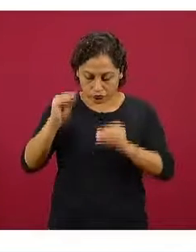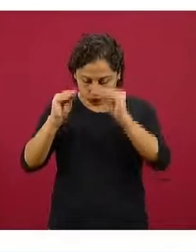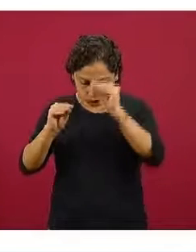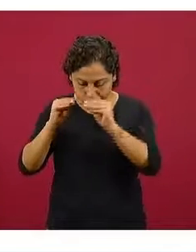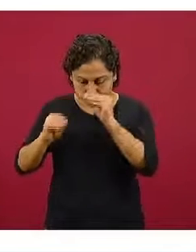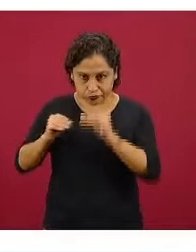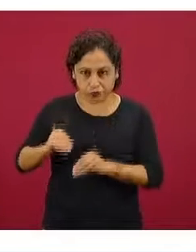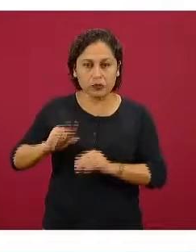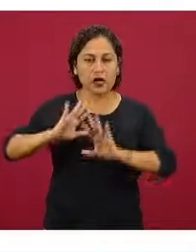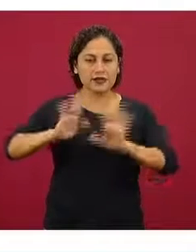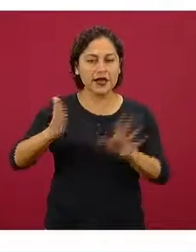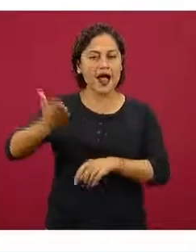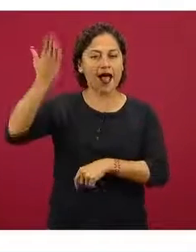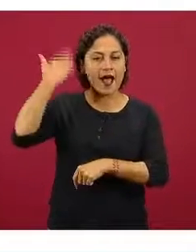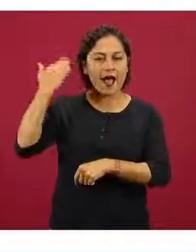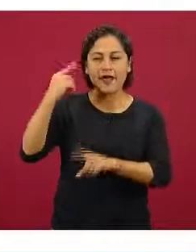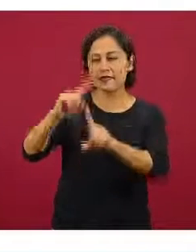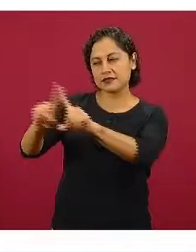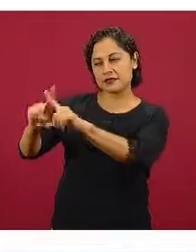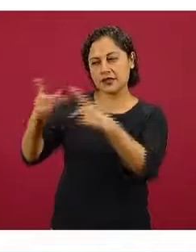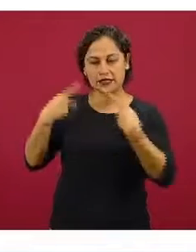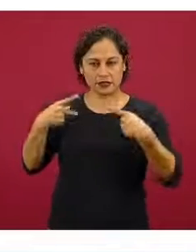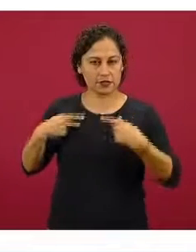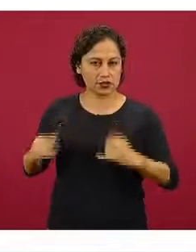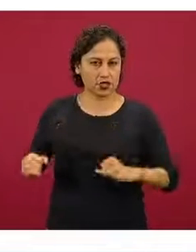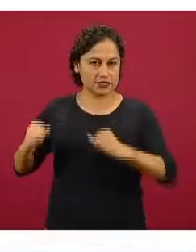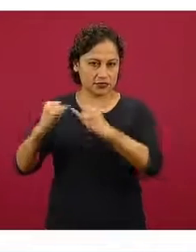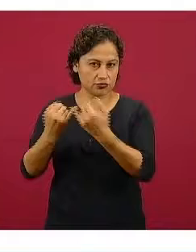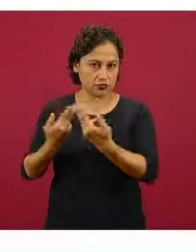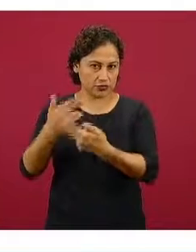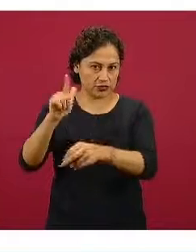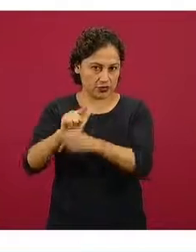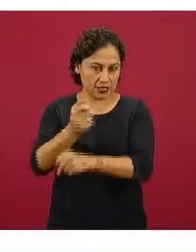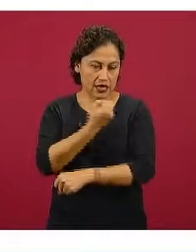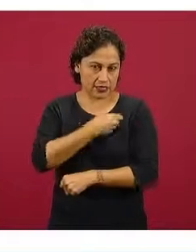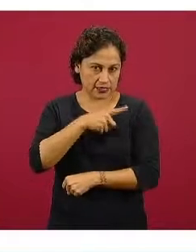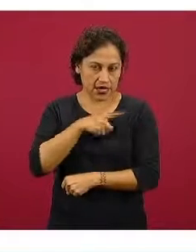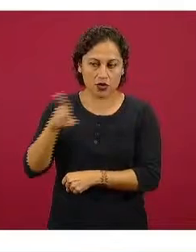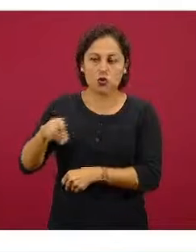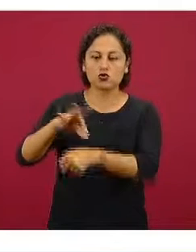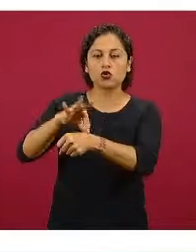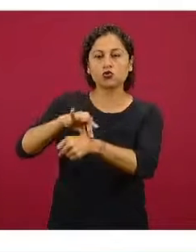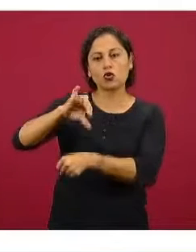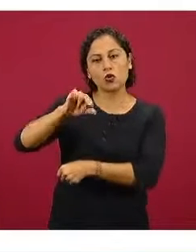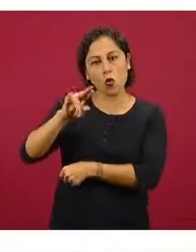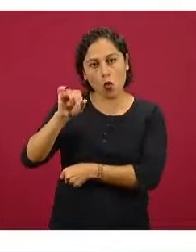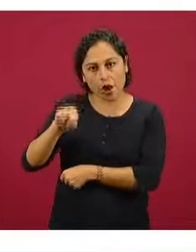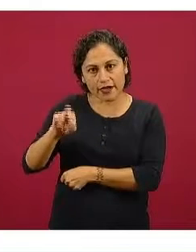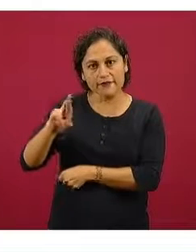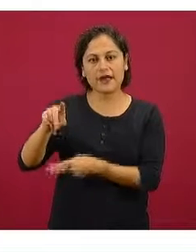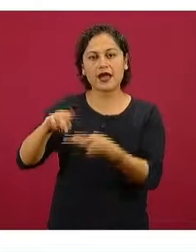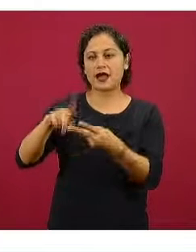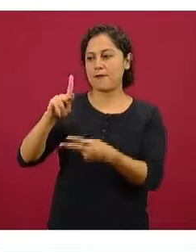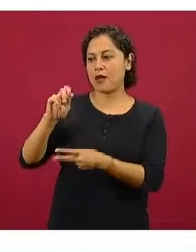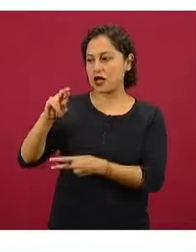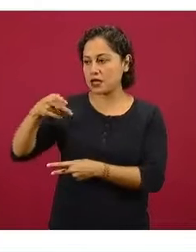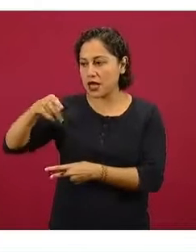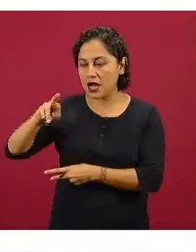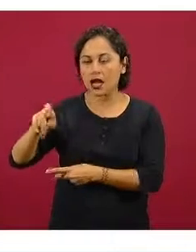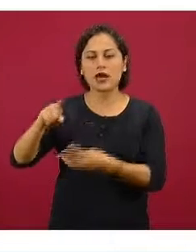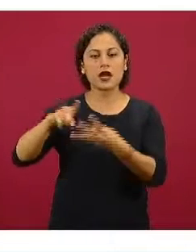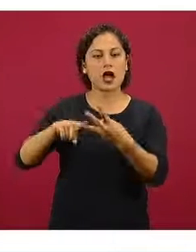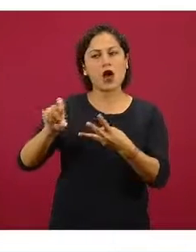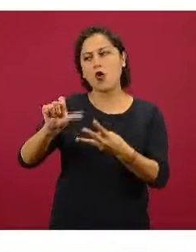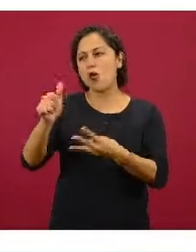han venido los colegas del Instituto Nacional de Salud Pública, el doctor Juan Rivera, el doctor Simón Barquera, también vinieron los colegas